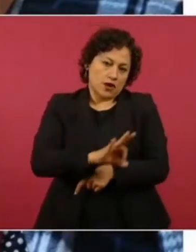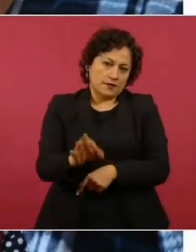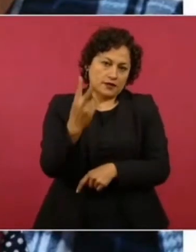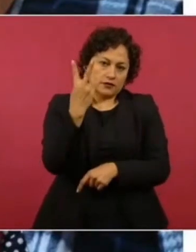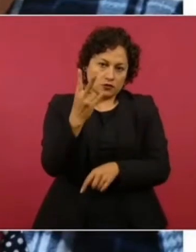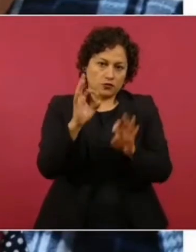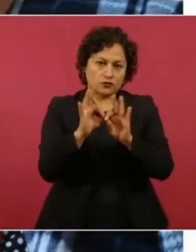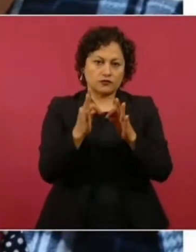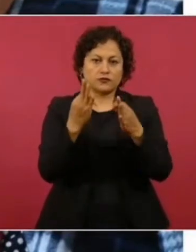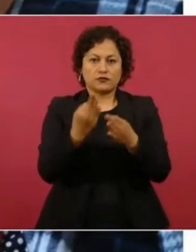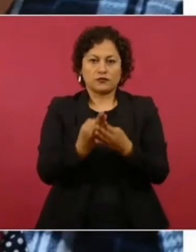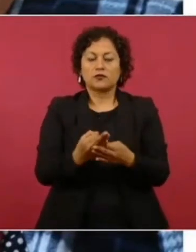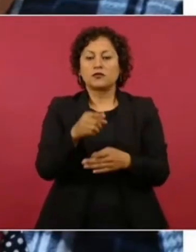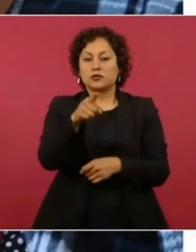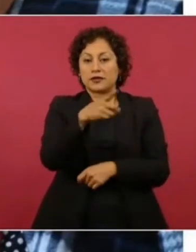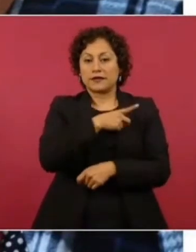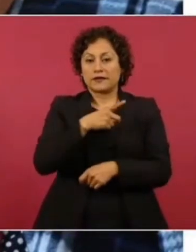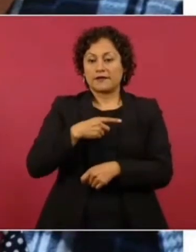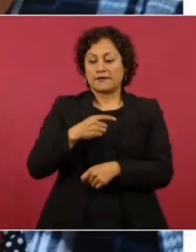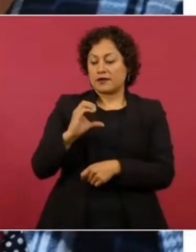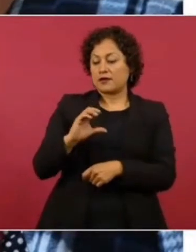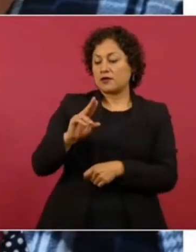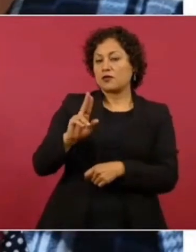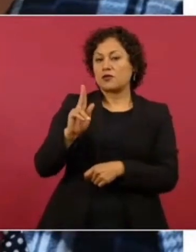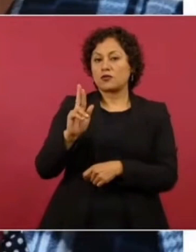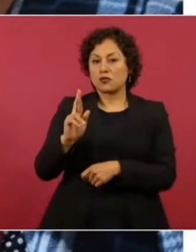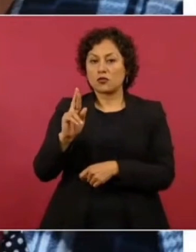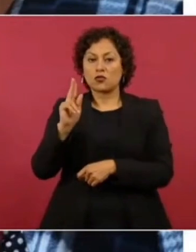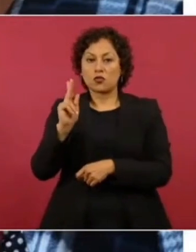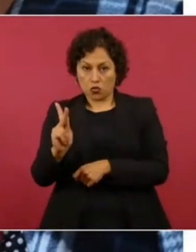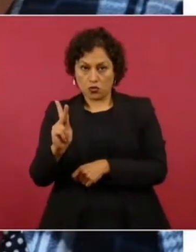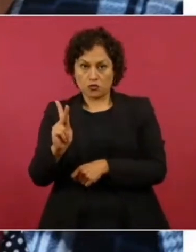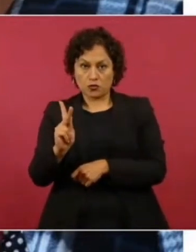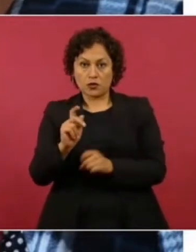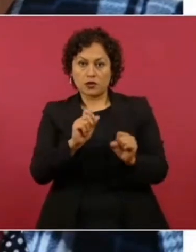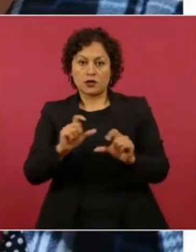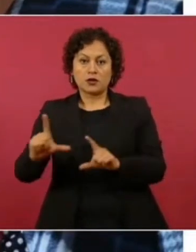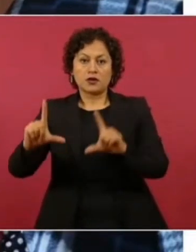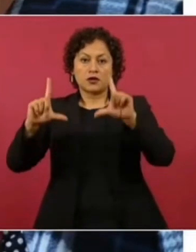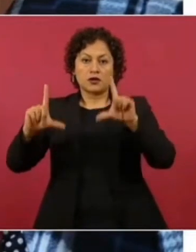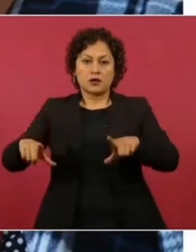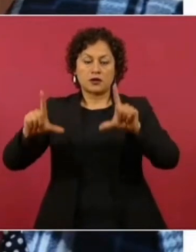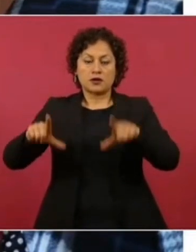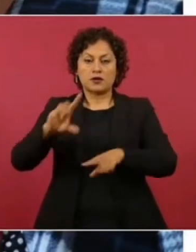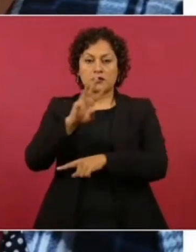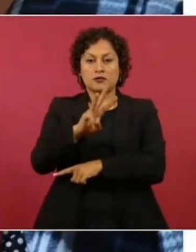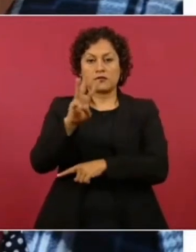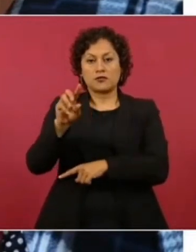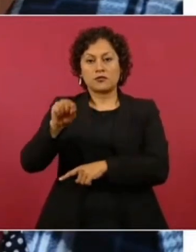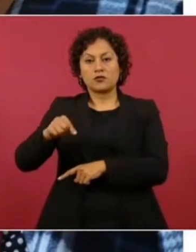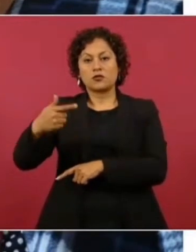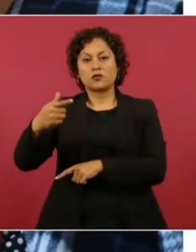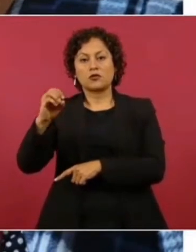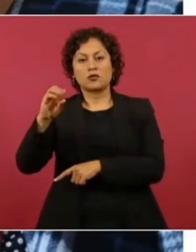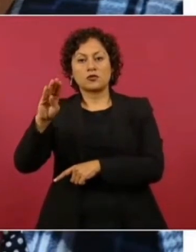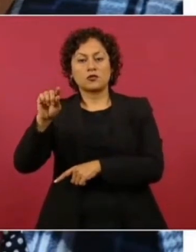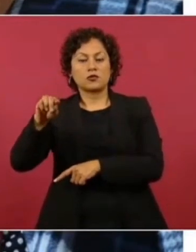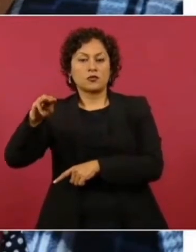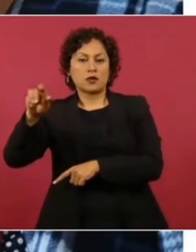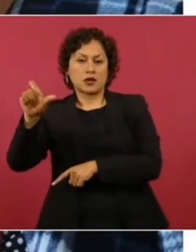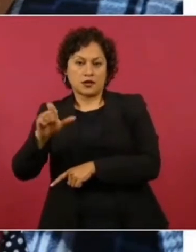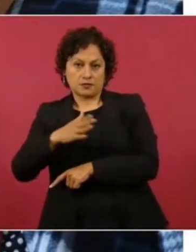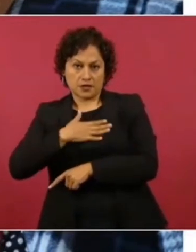Primero, tener a la mano la CUR y consultar la página de la Secretaría de Bienestar, que es gov.mx-bienestar.